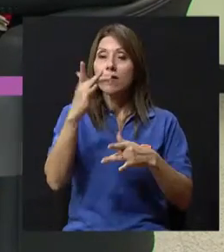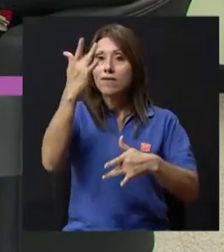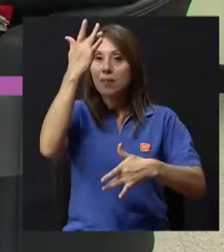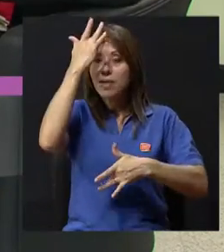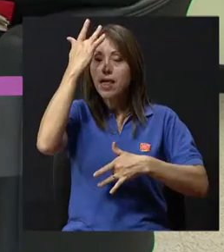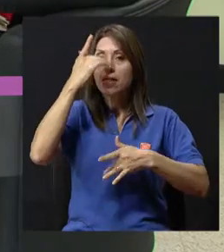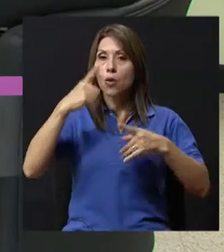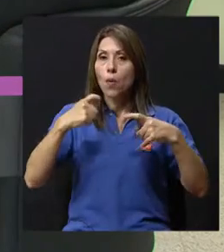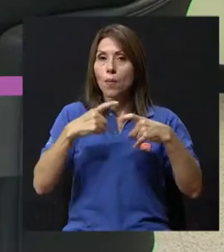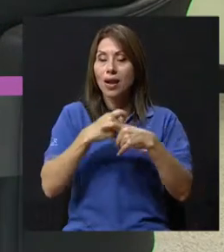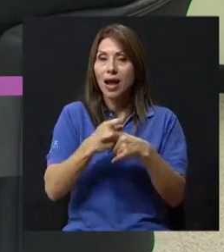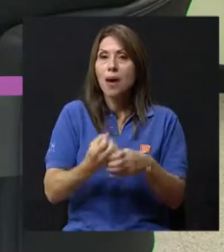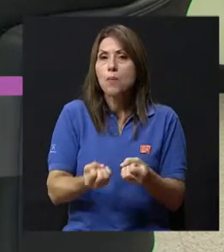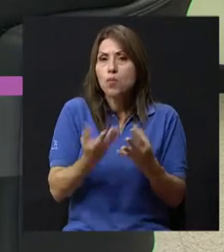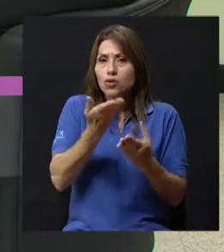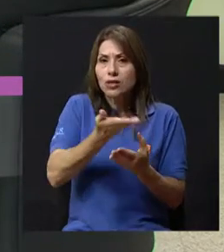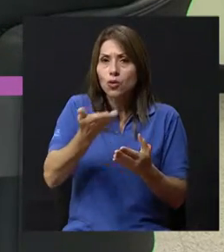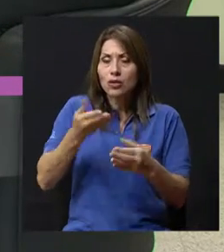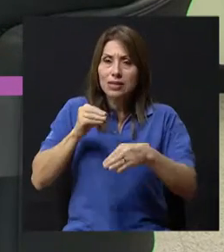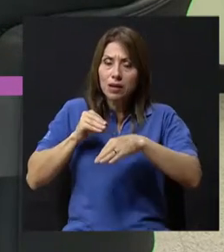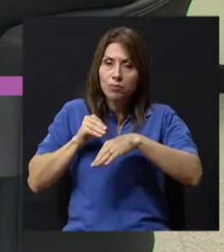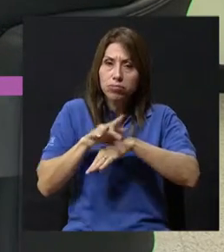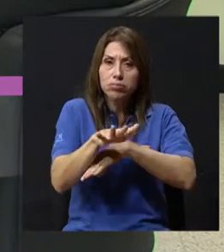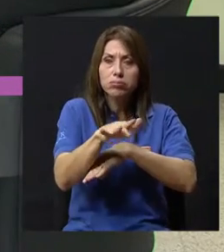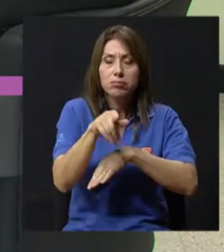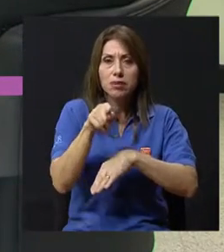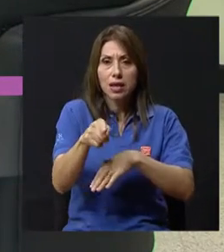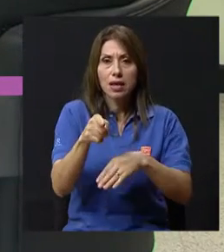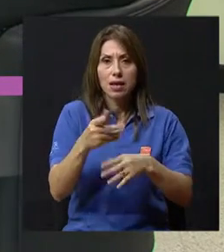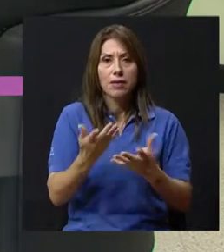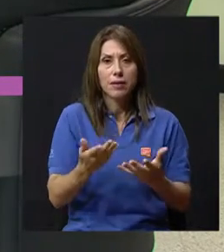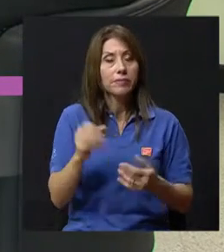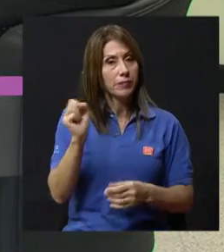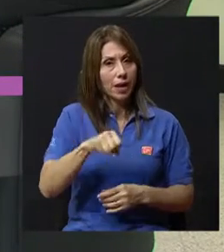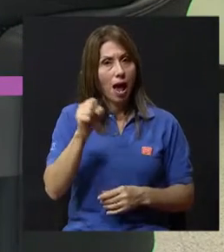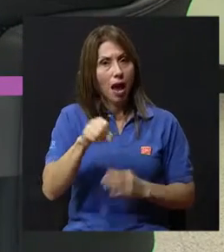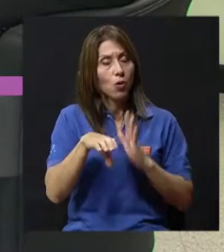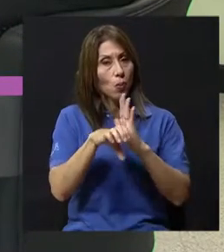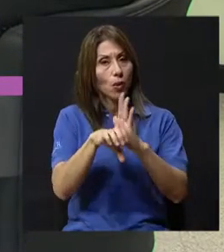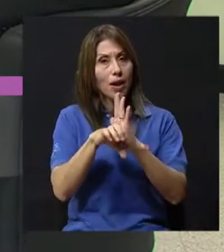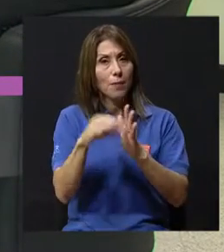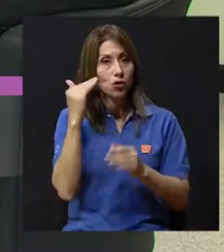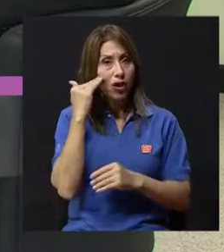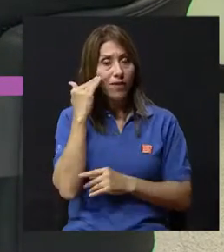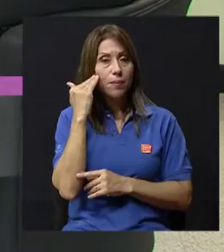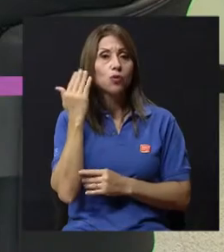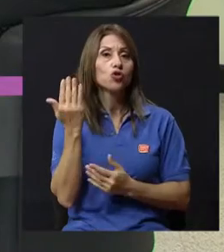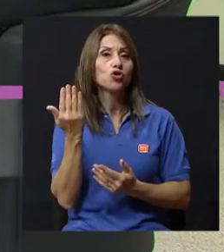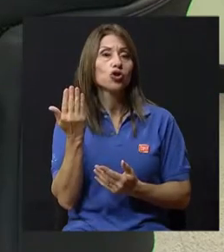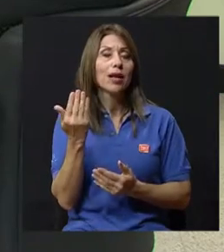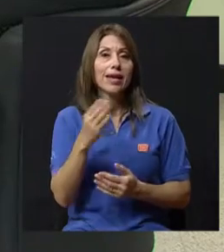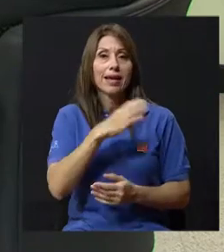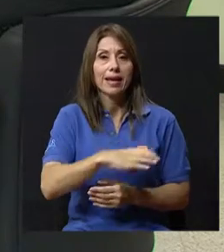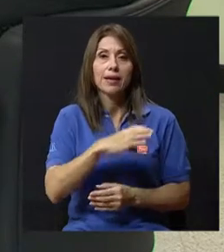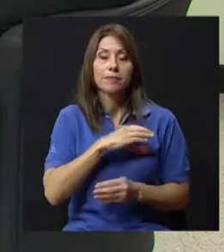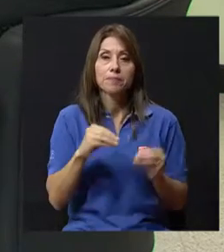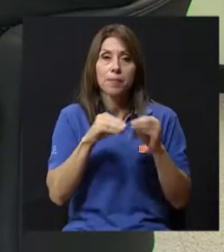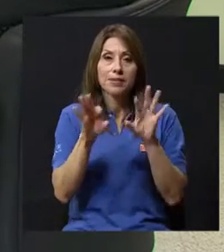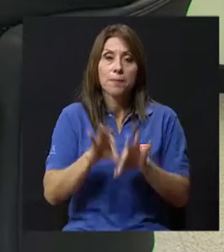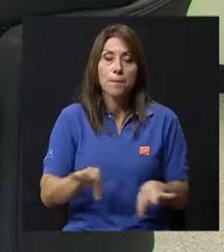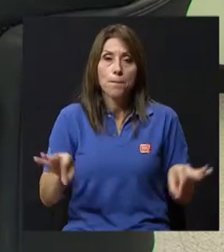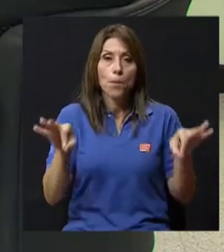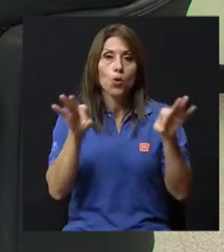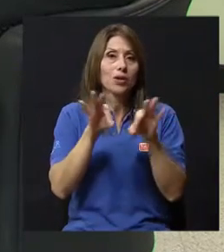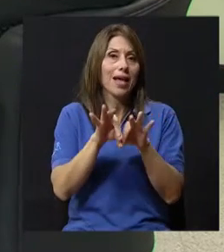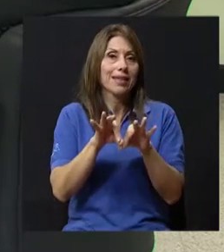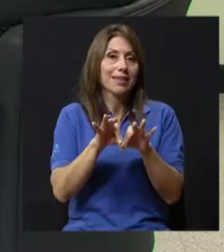genética compleja, muchos factores van a intervenir. Claro, por ejemplo sabemos que entre los factores más importantes